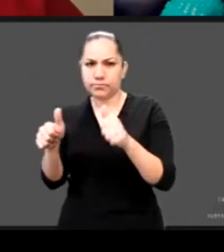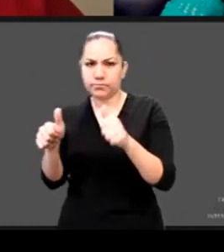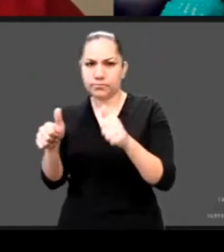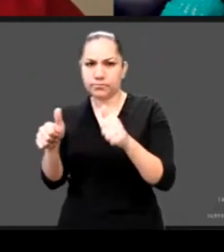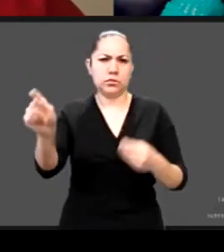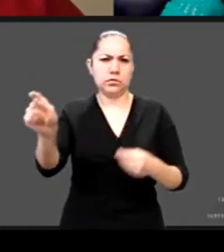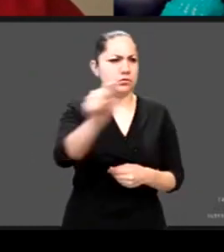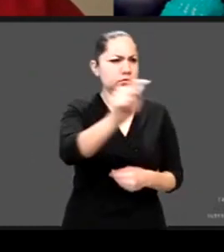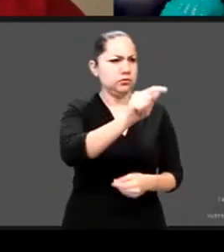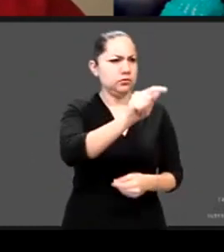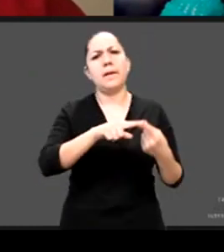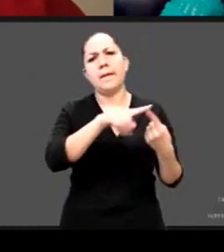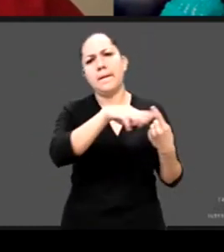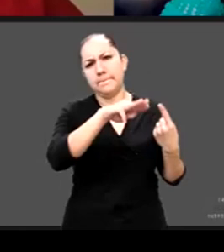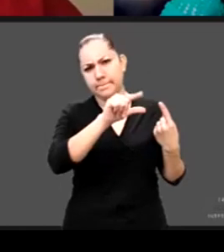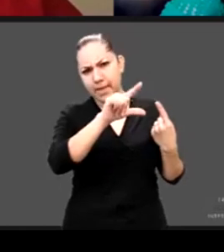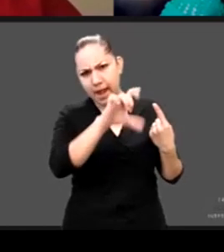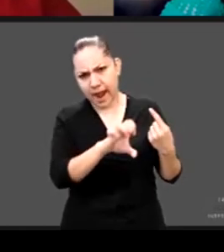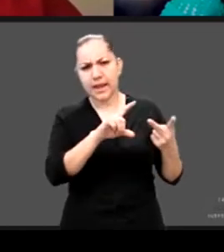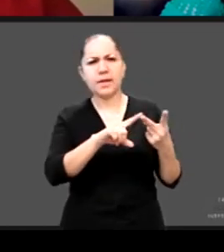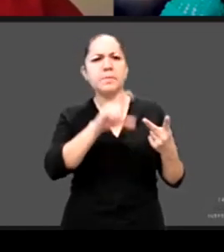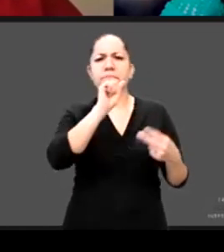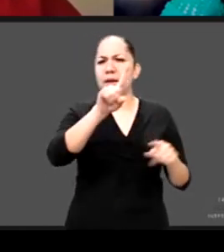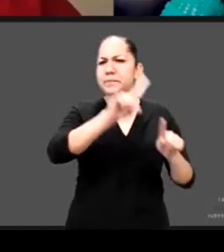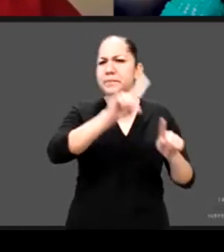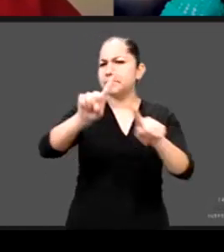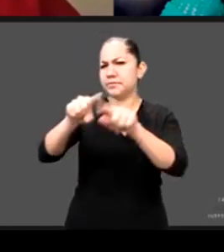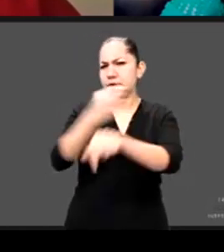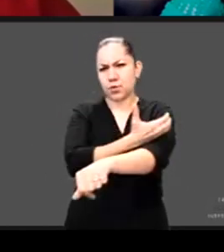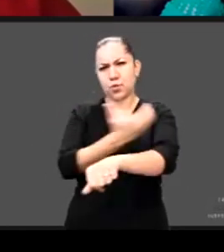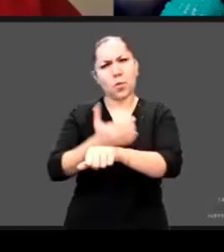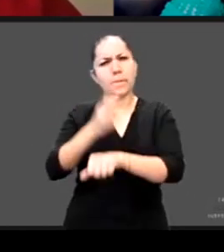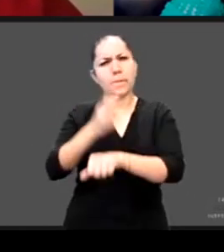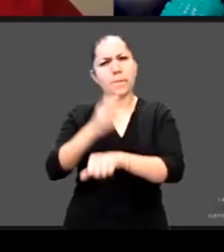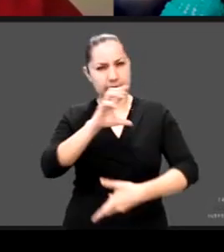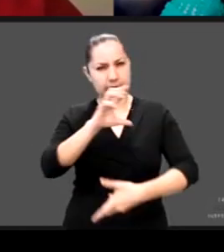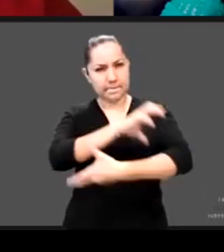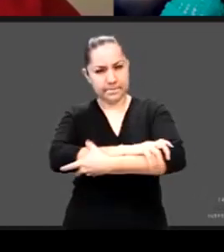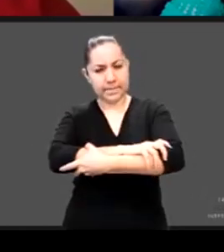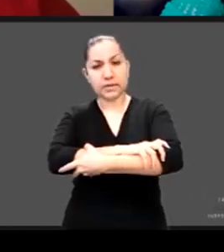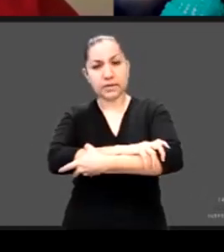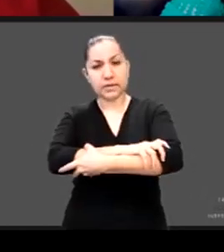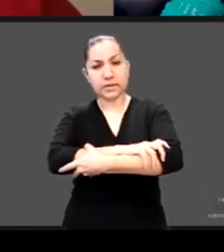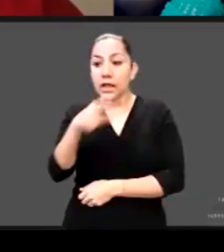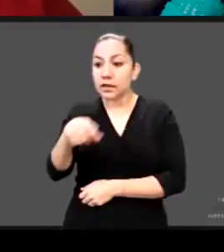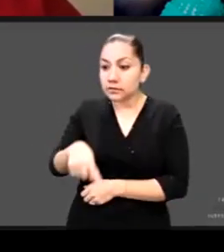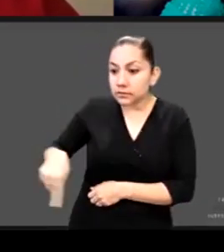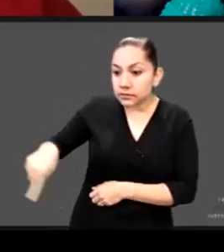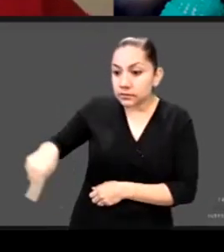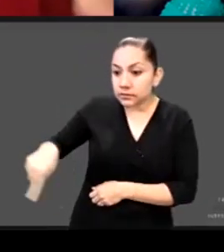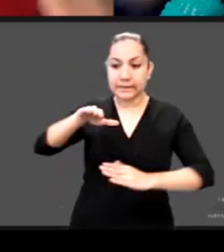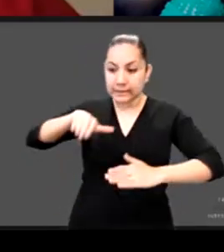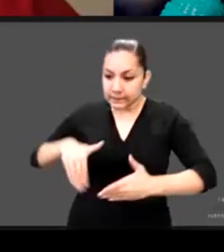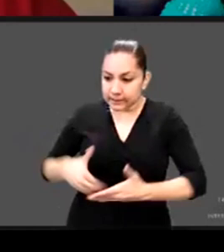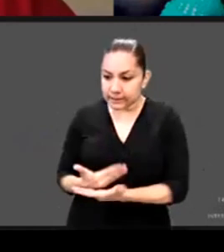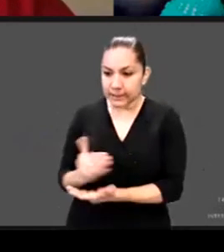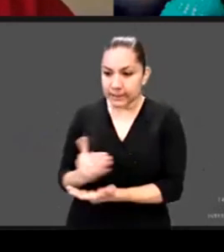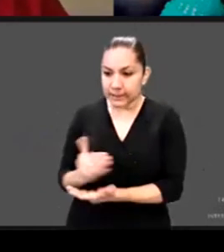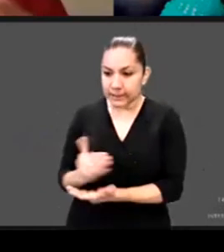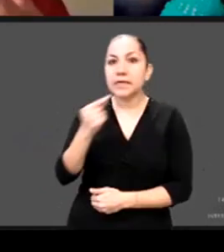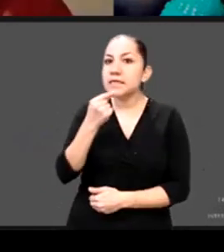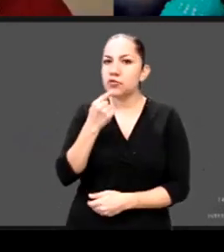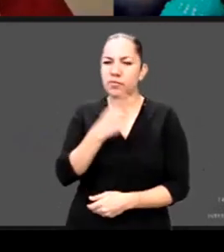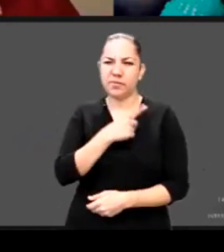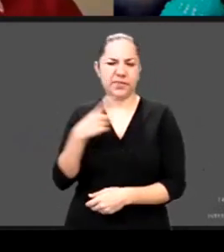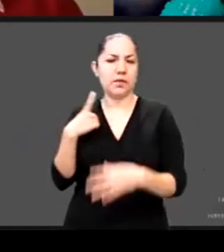colegas del pacto en que la niñez de primera infancia sea una prioridad nacional tenga una atención integral